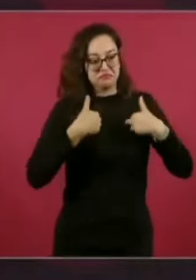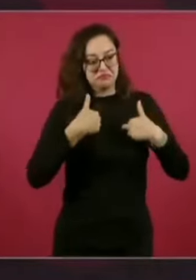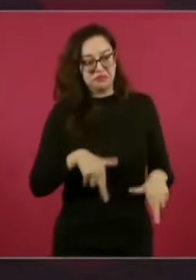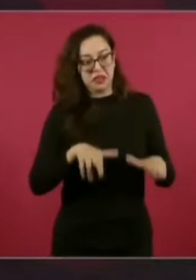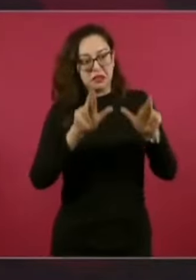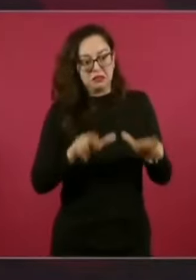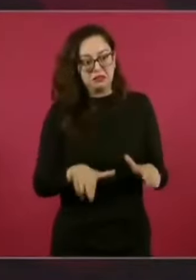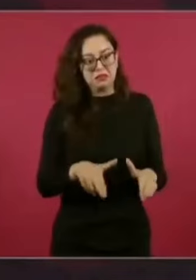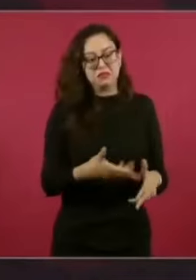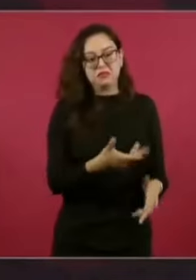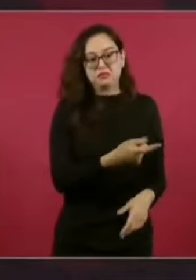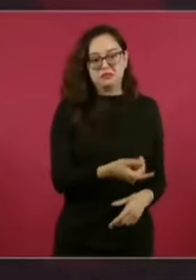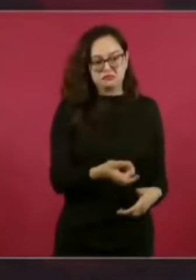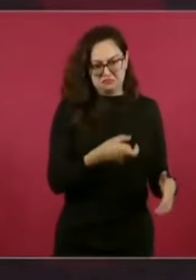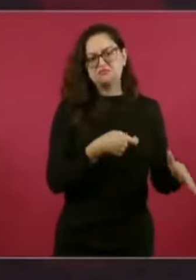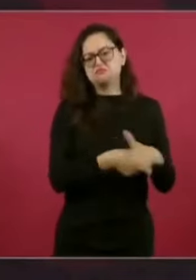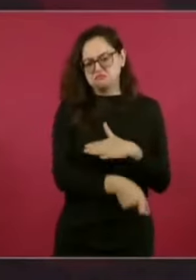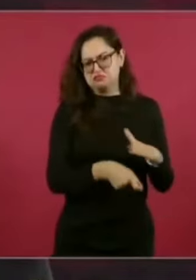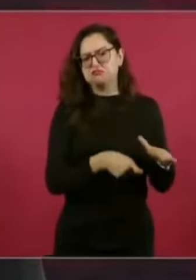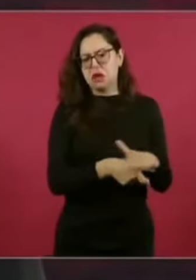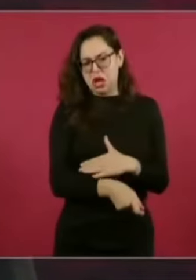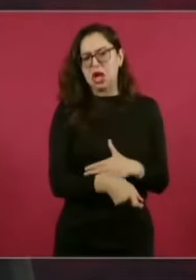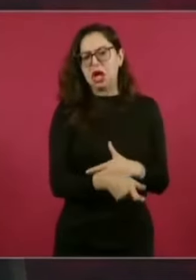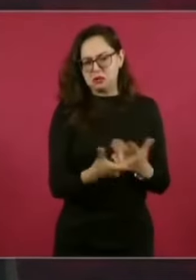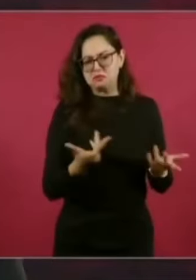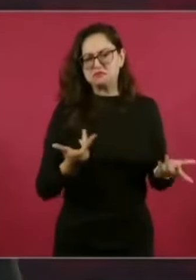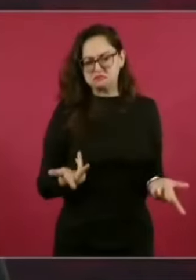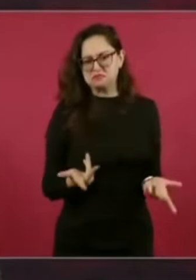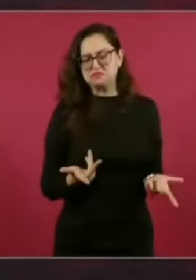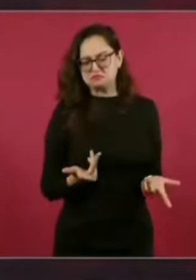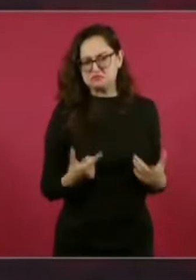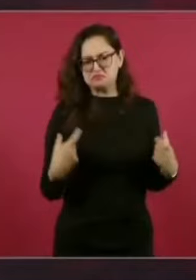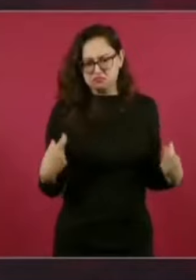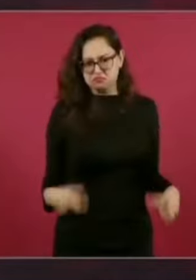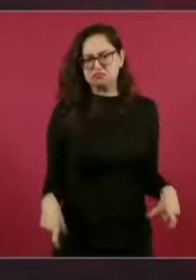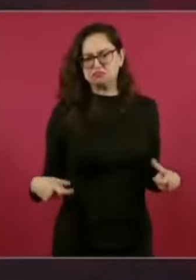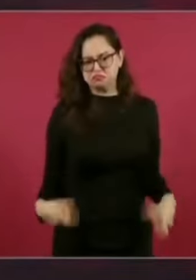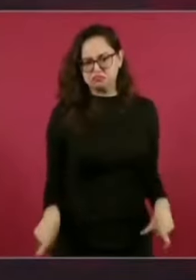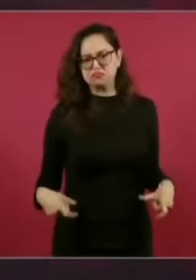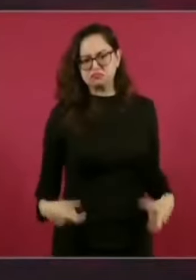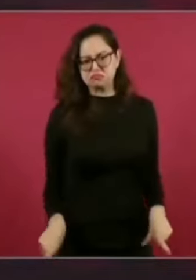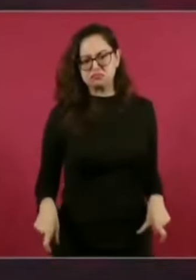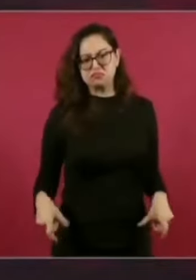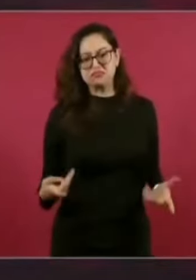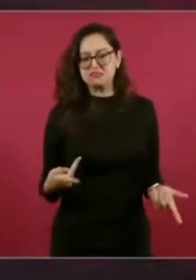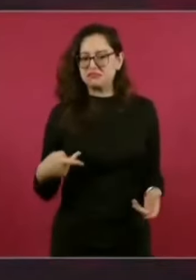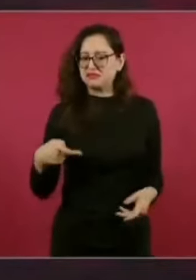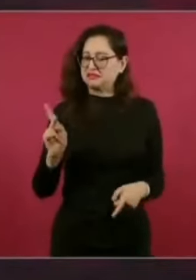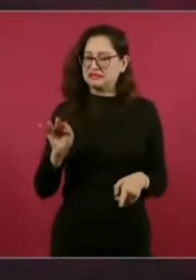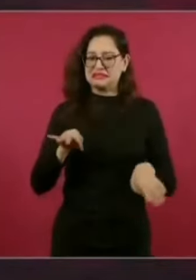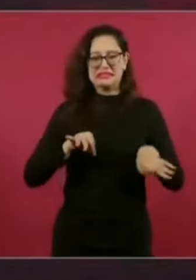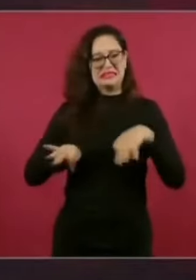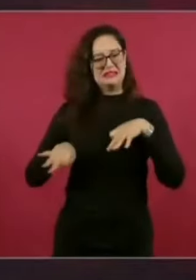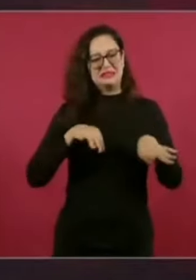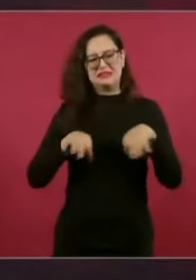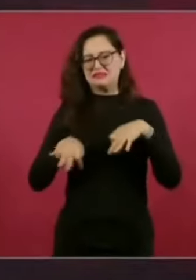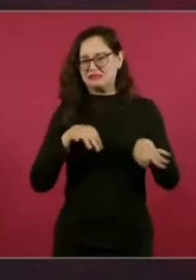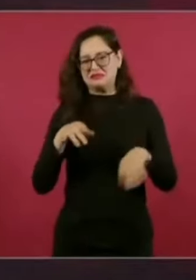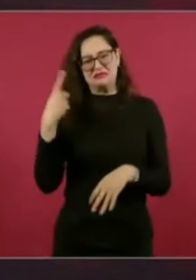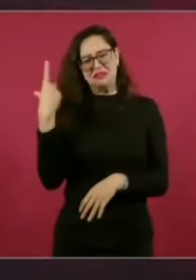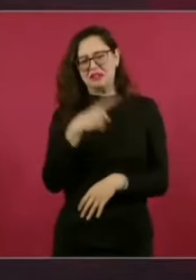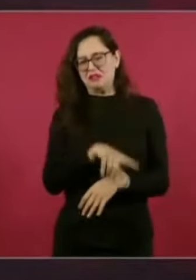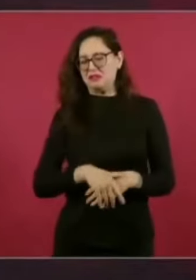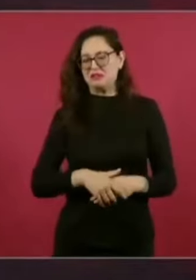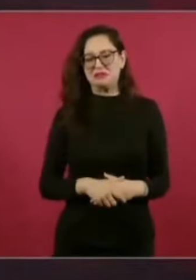y les pagan mucho por eso. No pero es un trabajo, pero la verdad, la verdad, muy